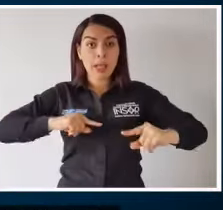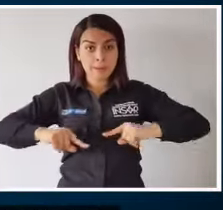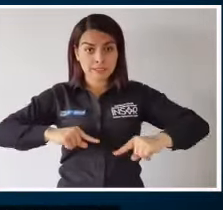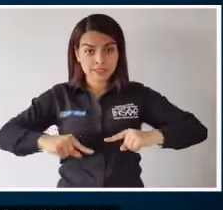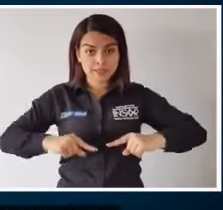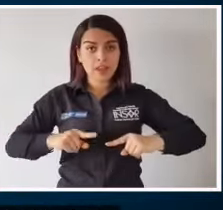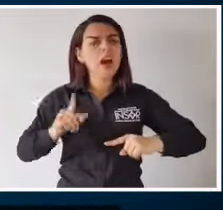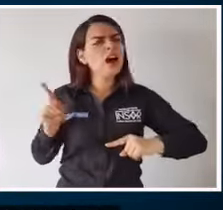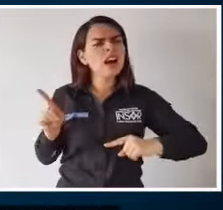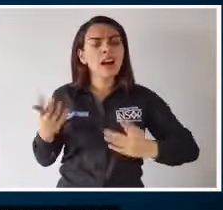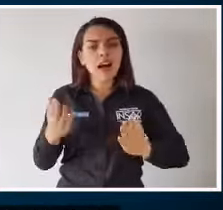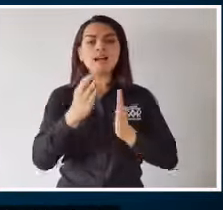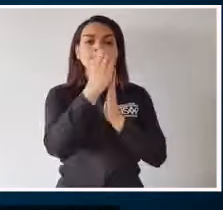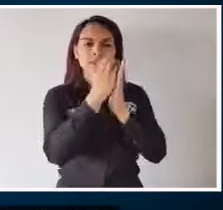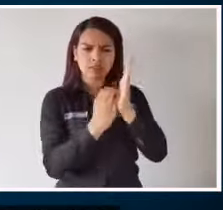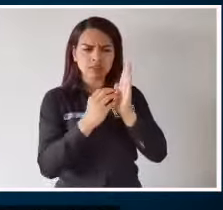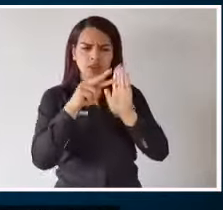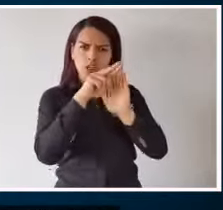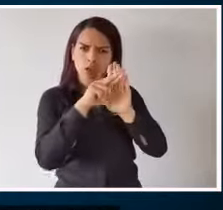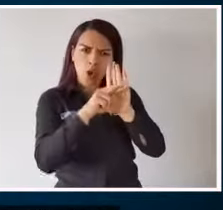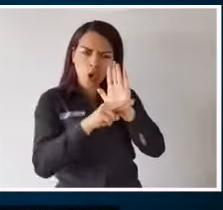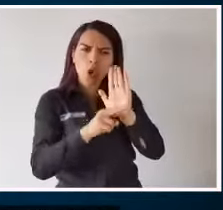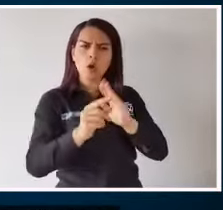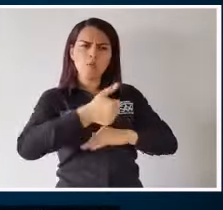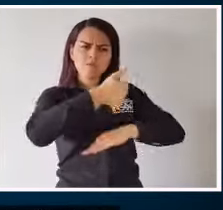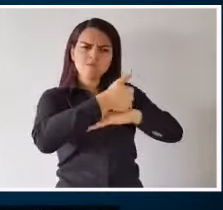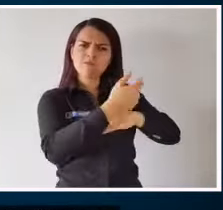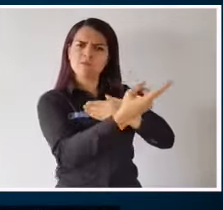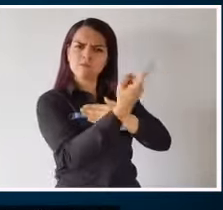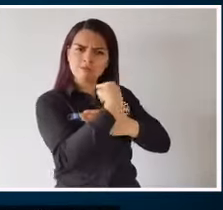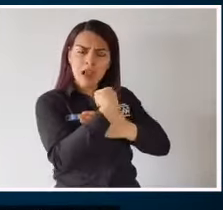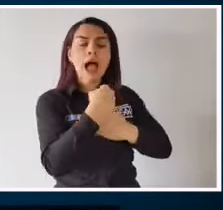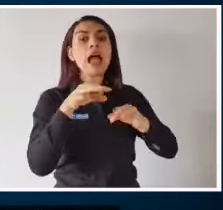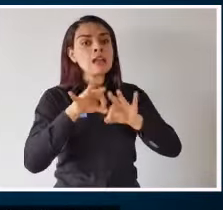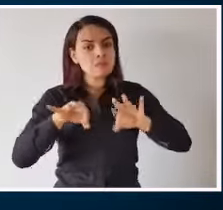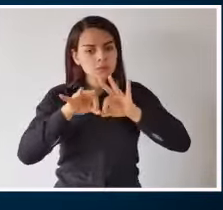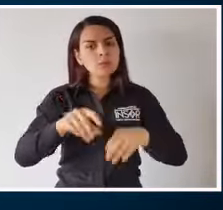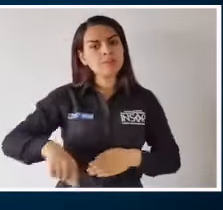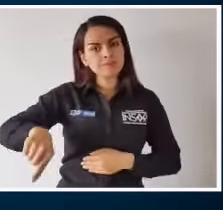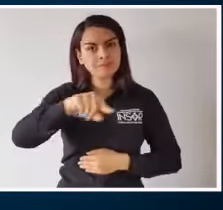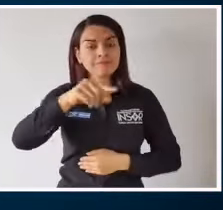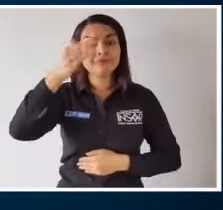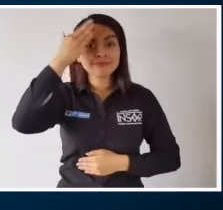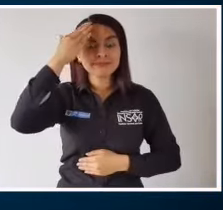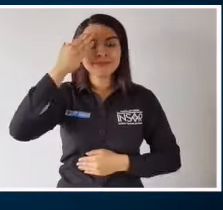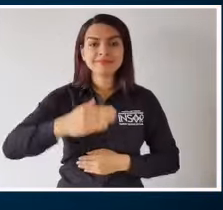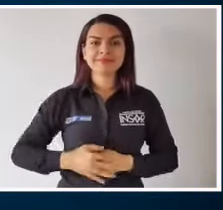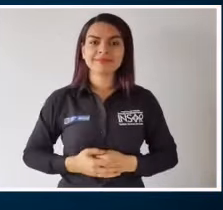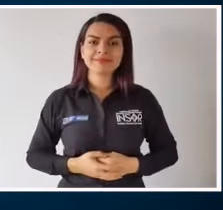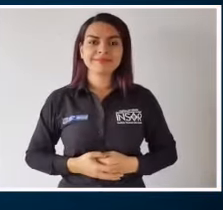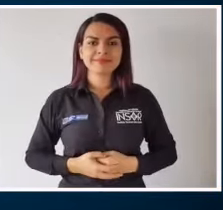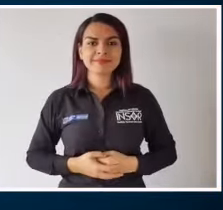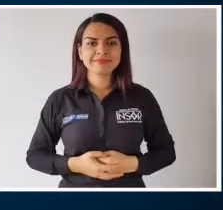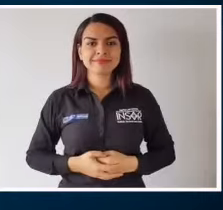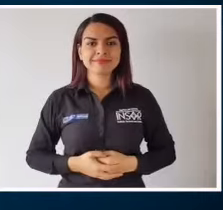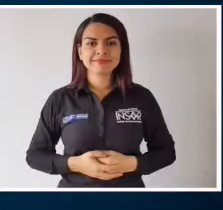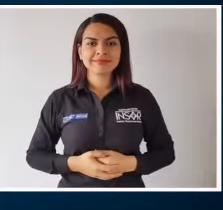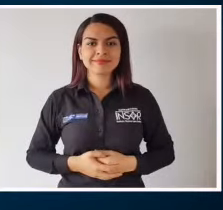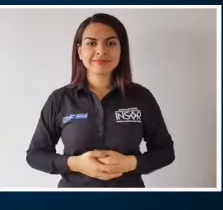administrativos, las circulares, resoluciones y directivas que debes conocer.